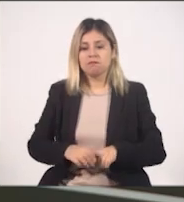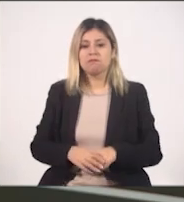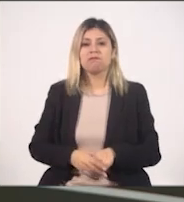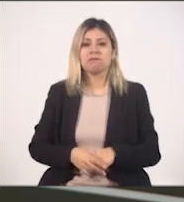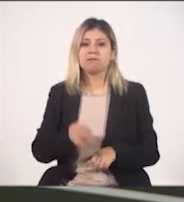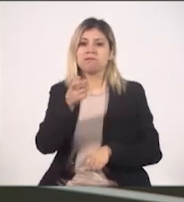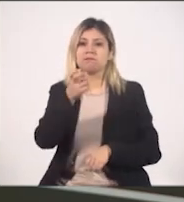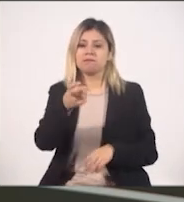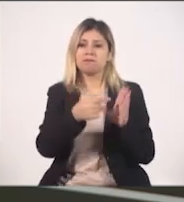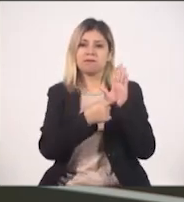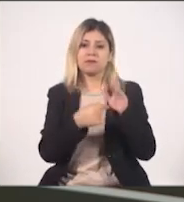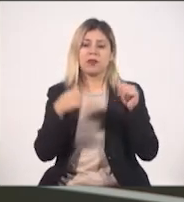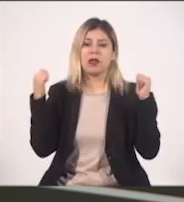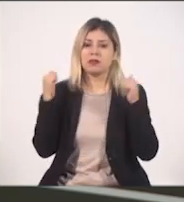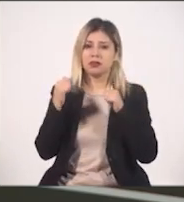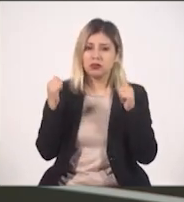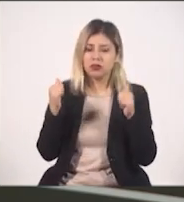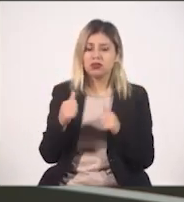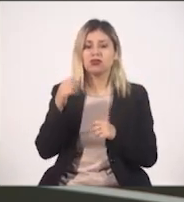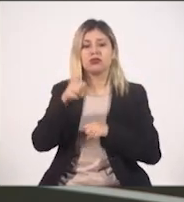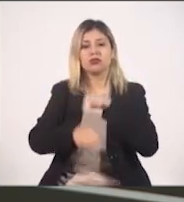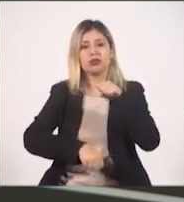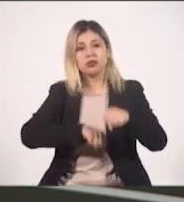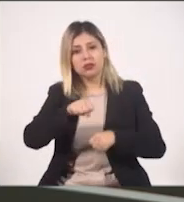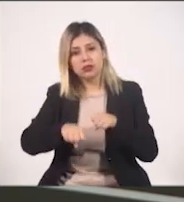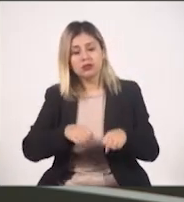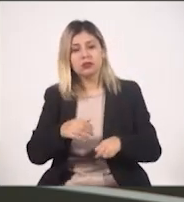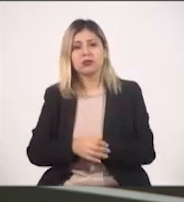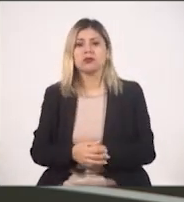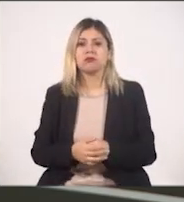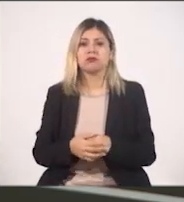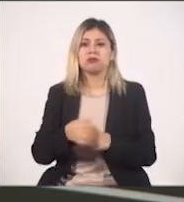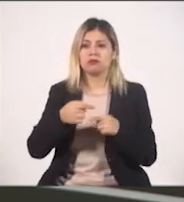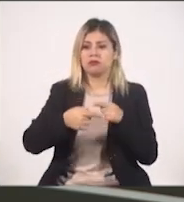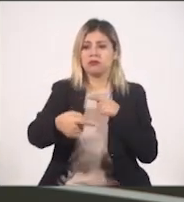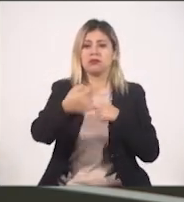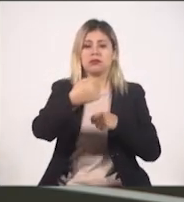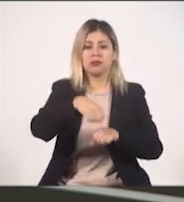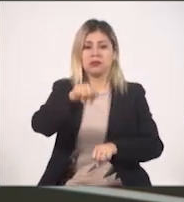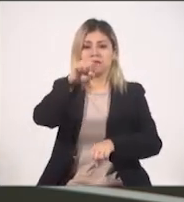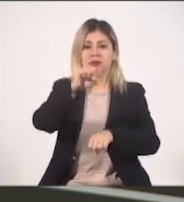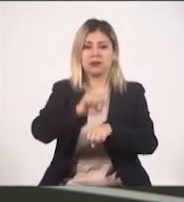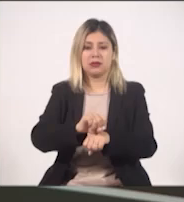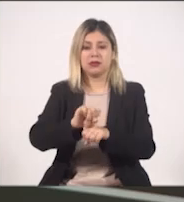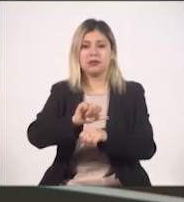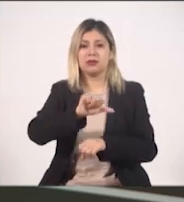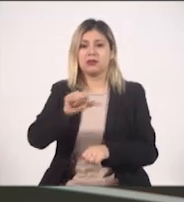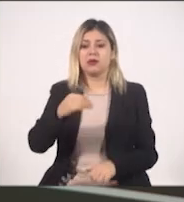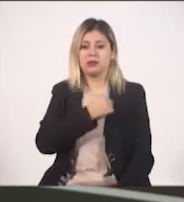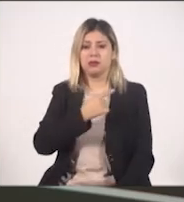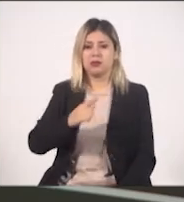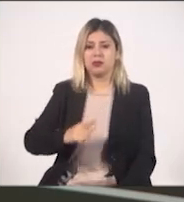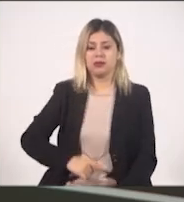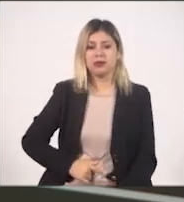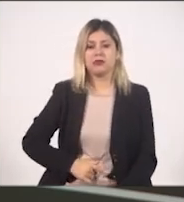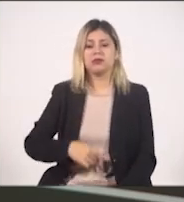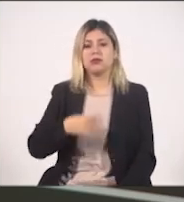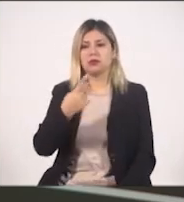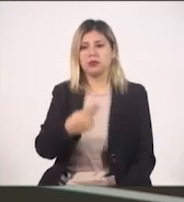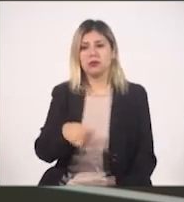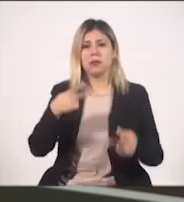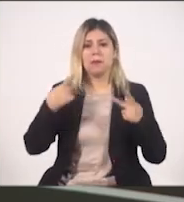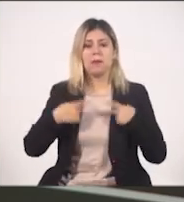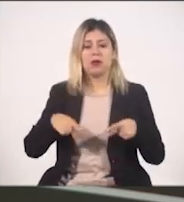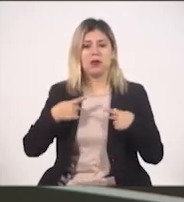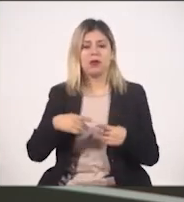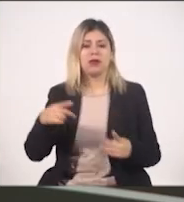lo que es de atletismo, ciclismo, pues una semana completa donde todo el municipio y gente que nos visita puede disfrutar